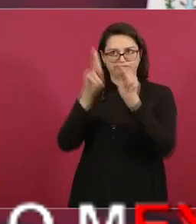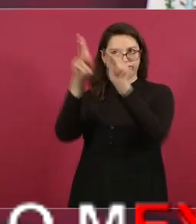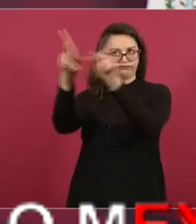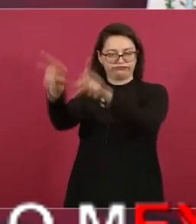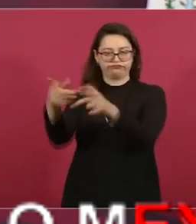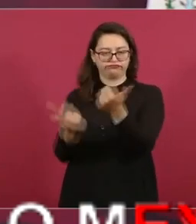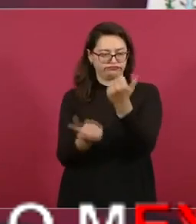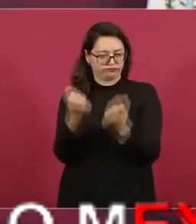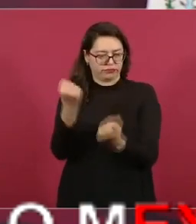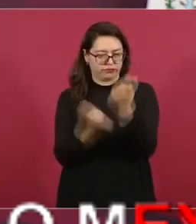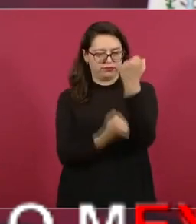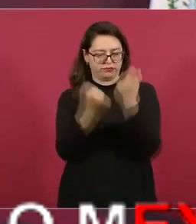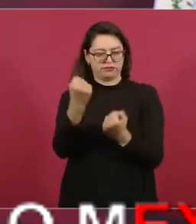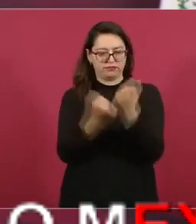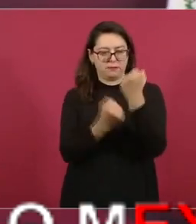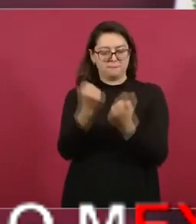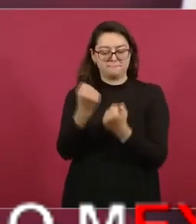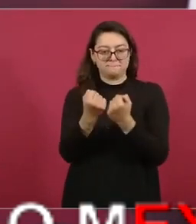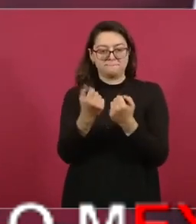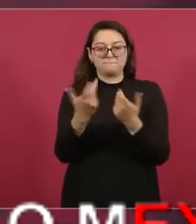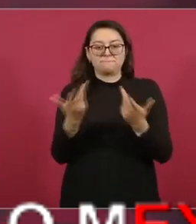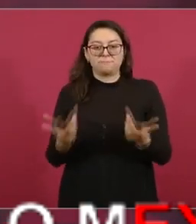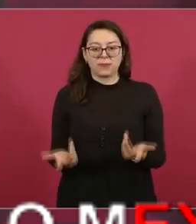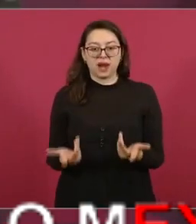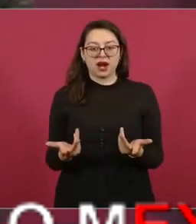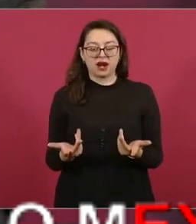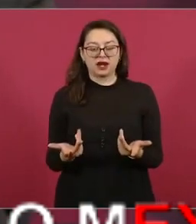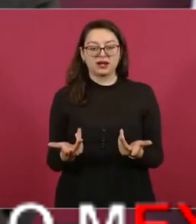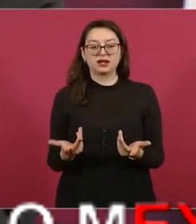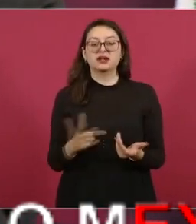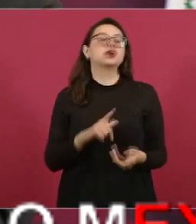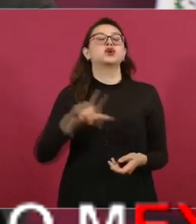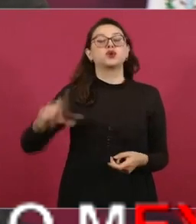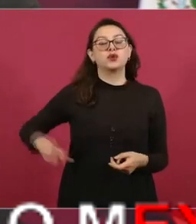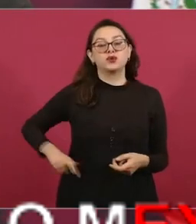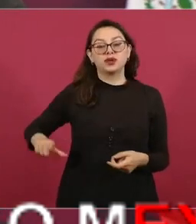aparte de que la federación aportó